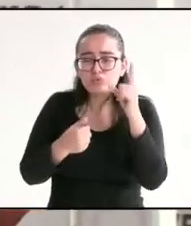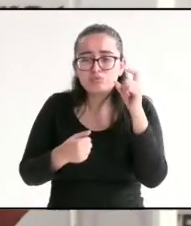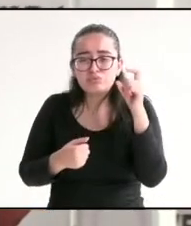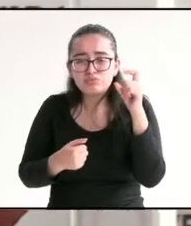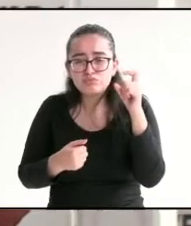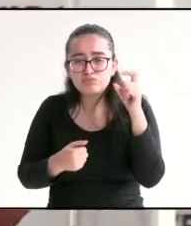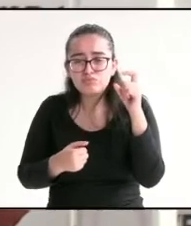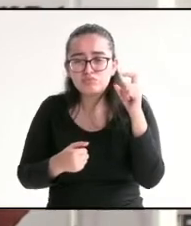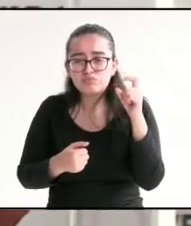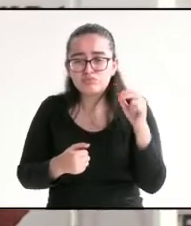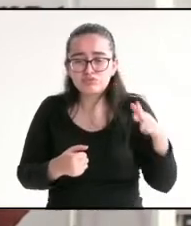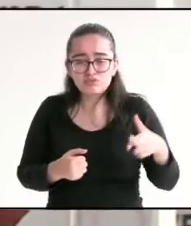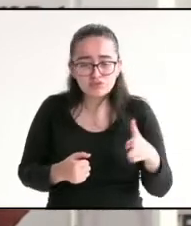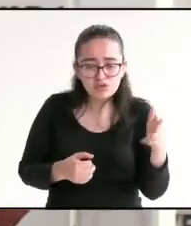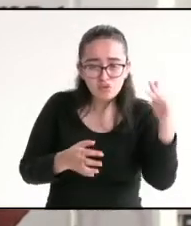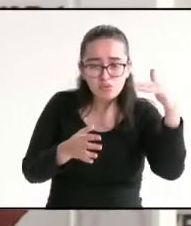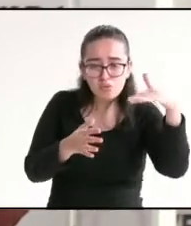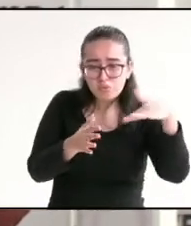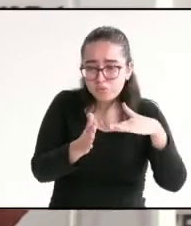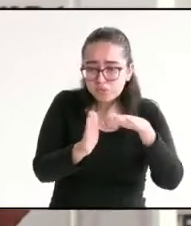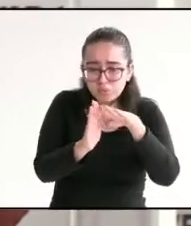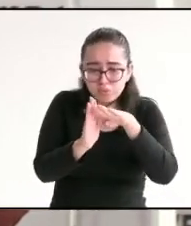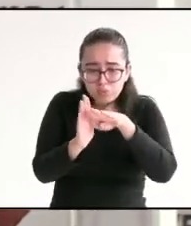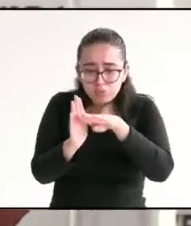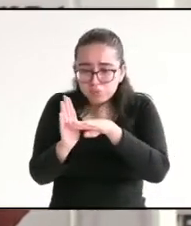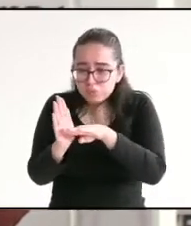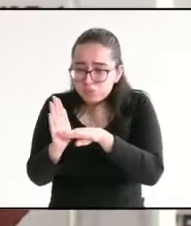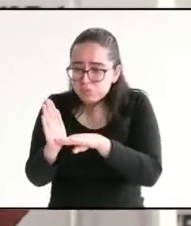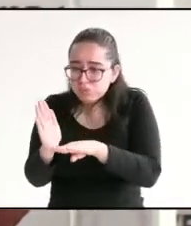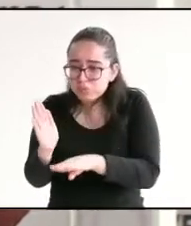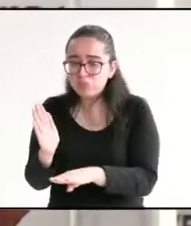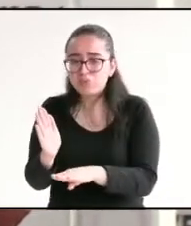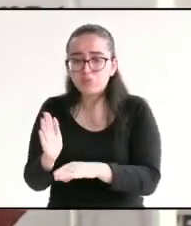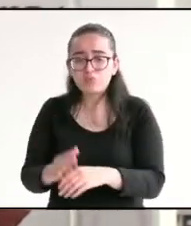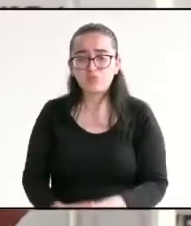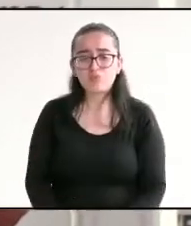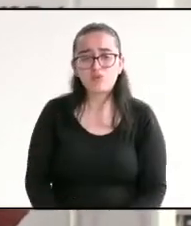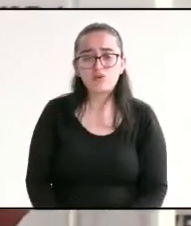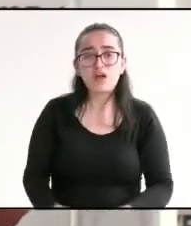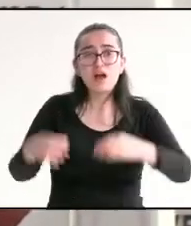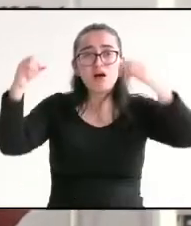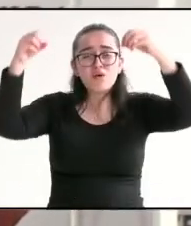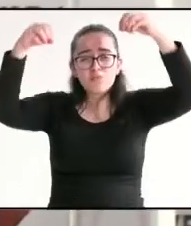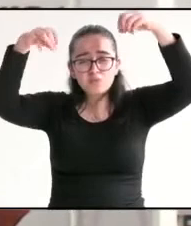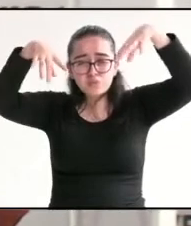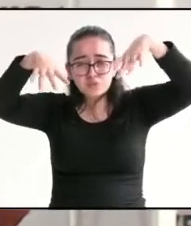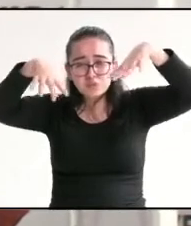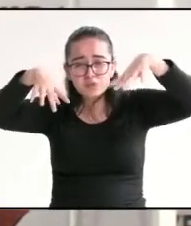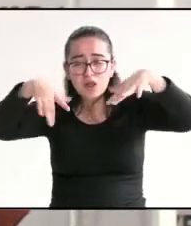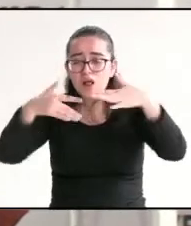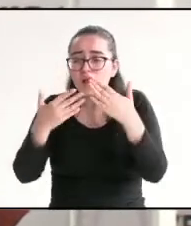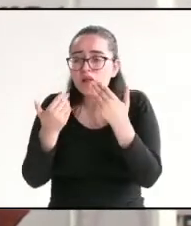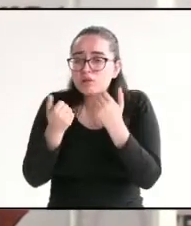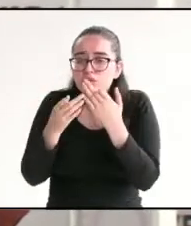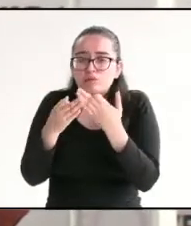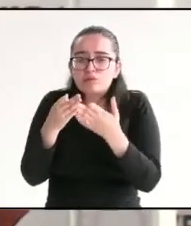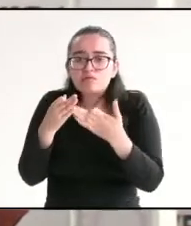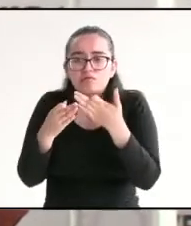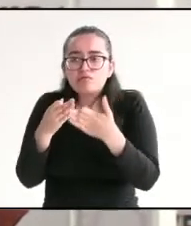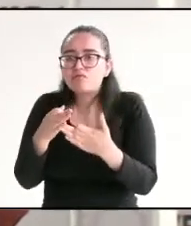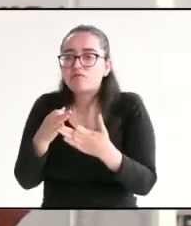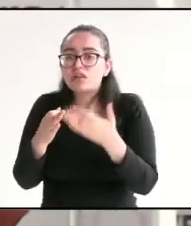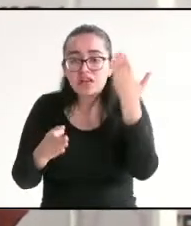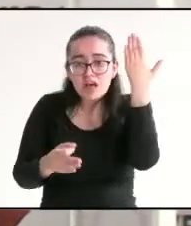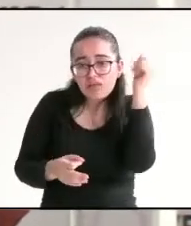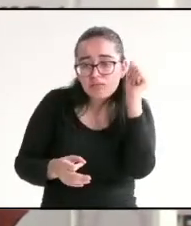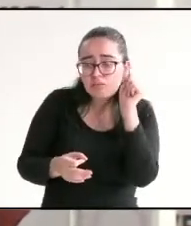niveles de los ríos, lagunas, pozos, hasta el temporal de lluvia ha cambiado. La falta de árboles, el